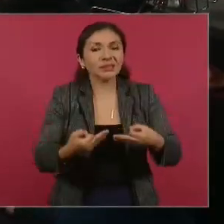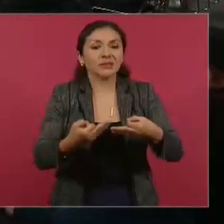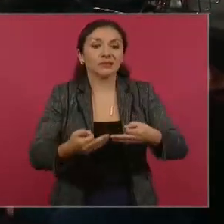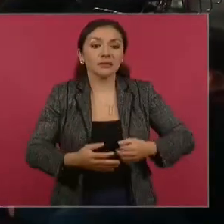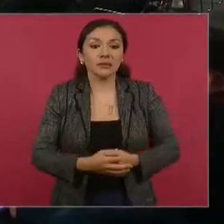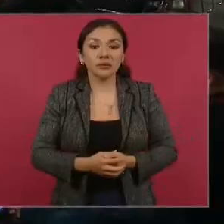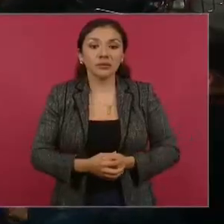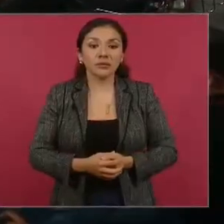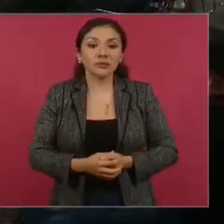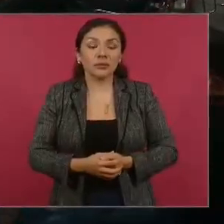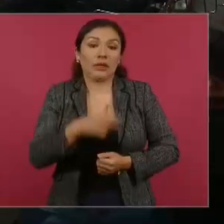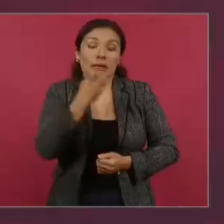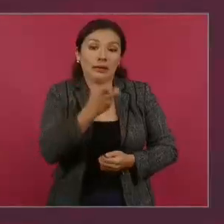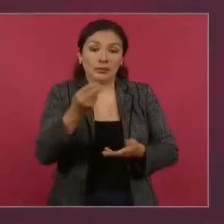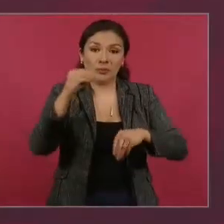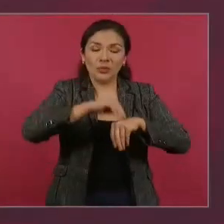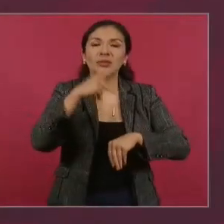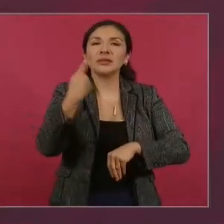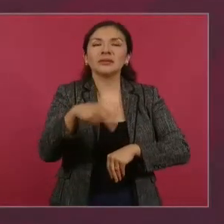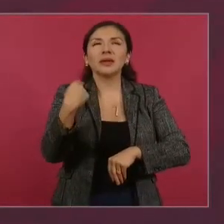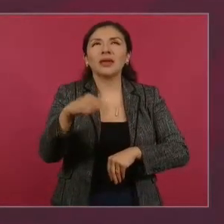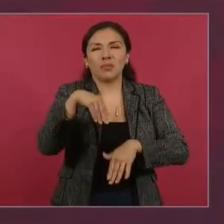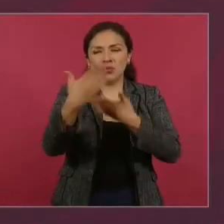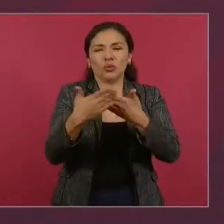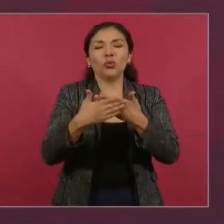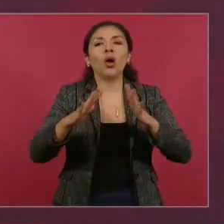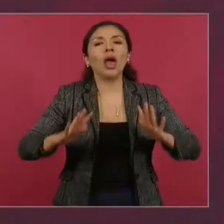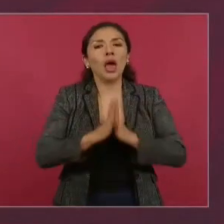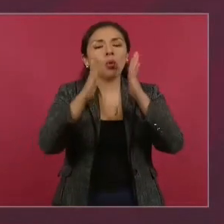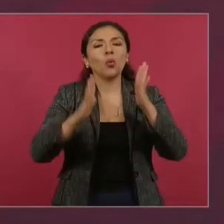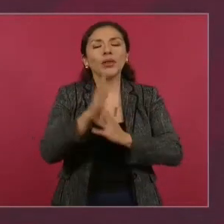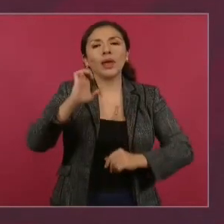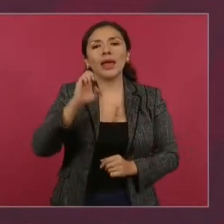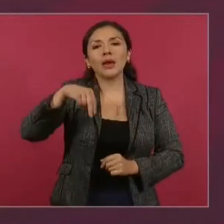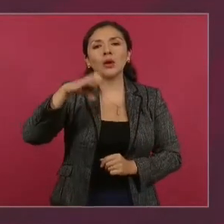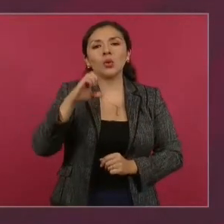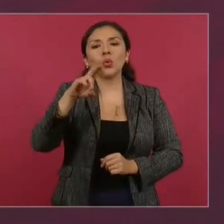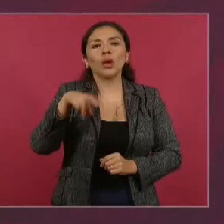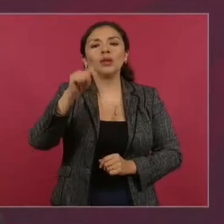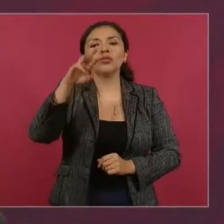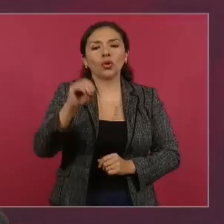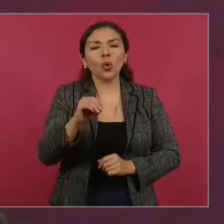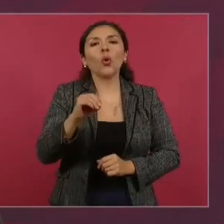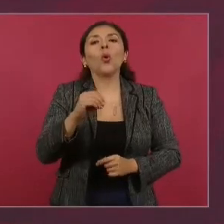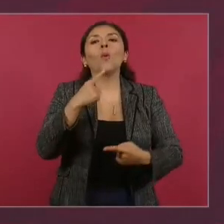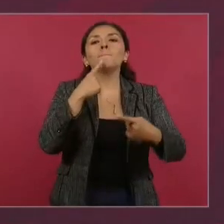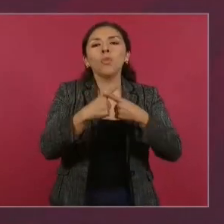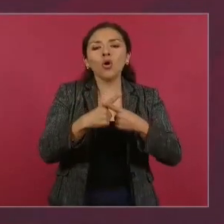Se va a llamar el encuentro por una vecindad